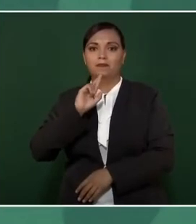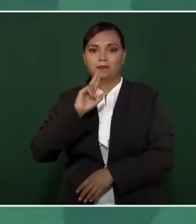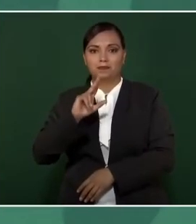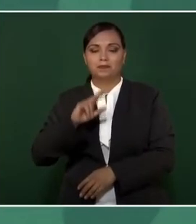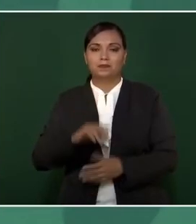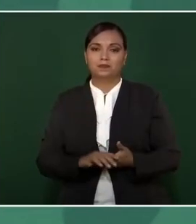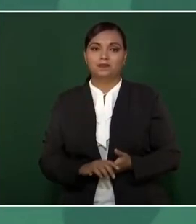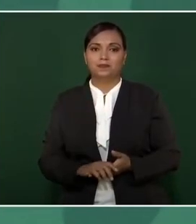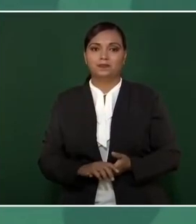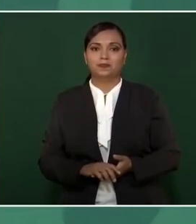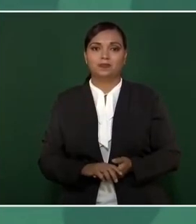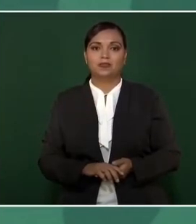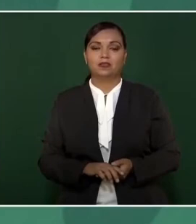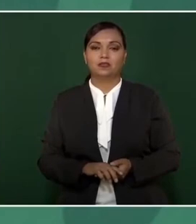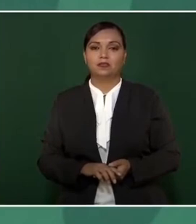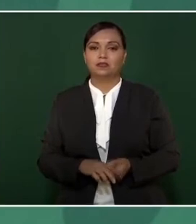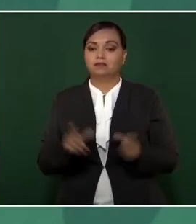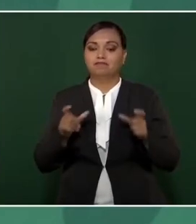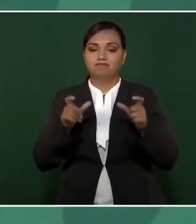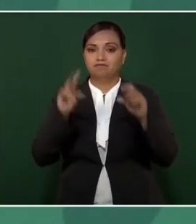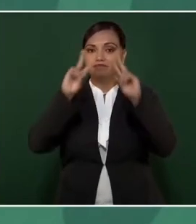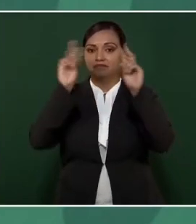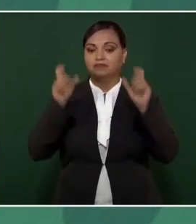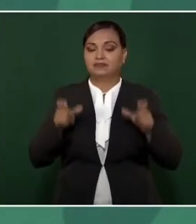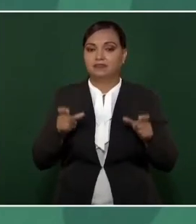de seguridad. seguridad.